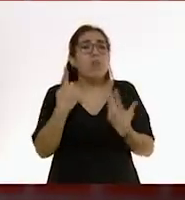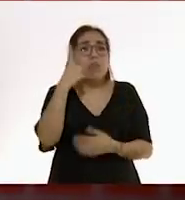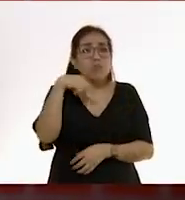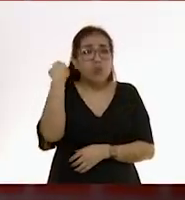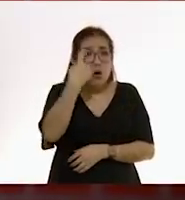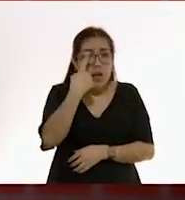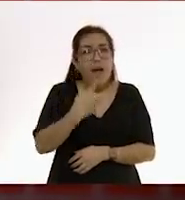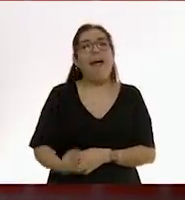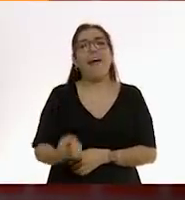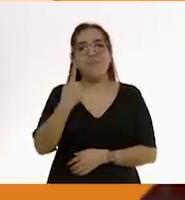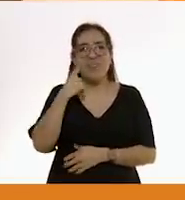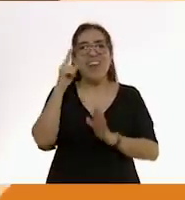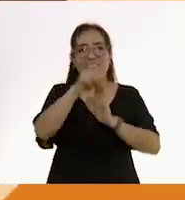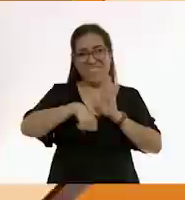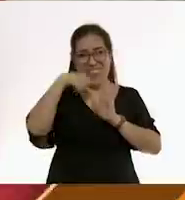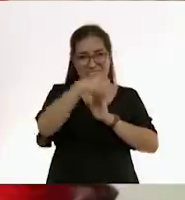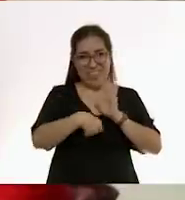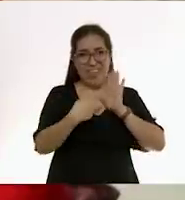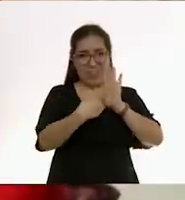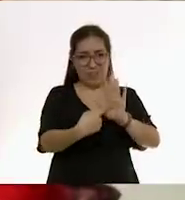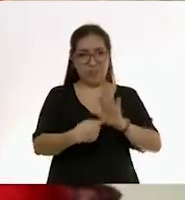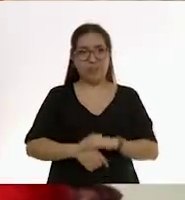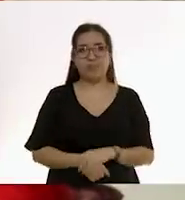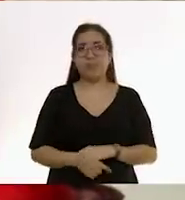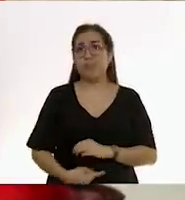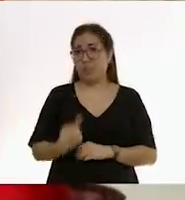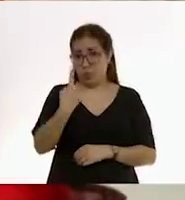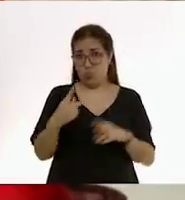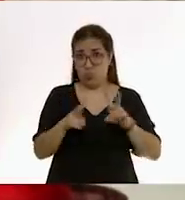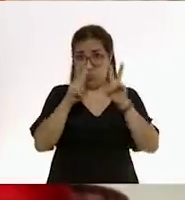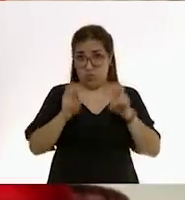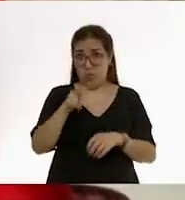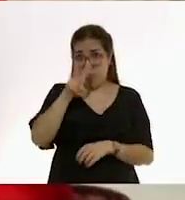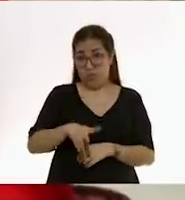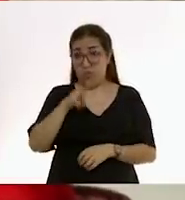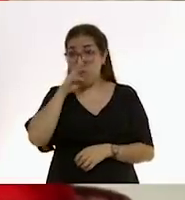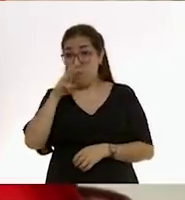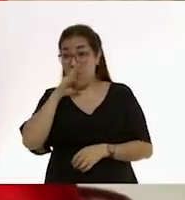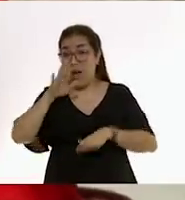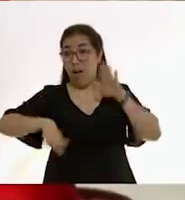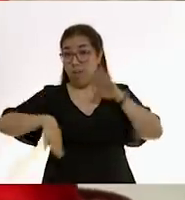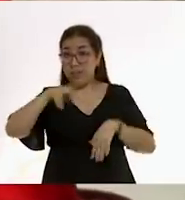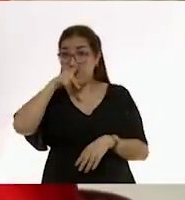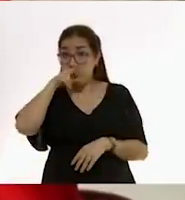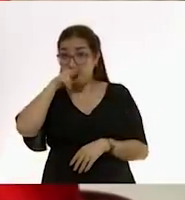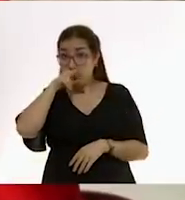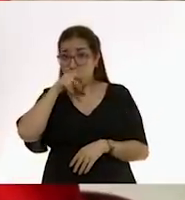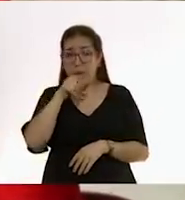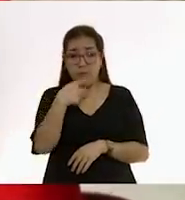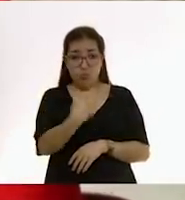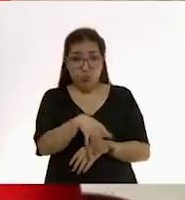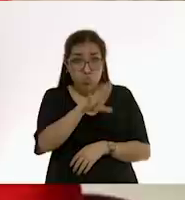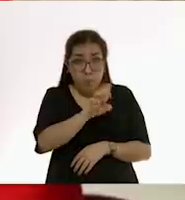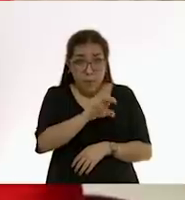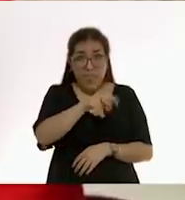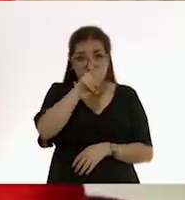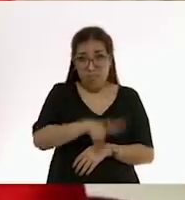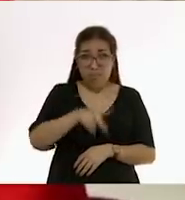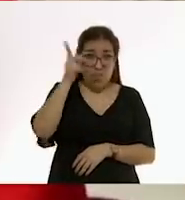encontraremos algunas respuestas. Uno de los temas que le preocupa mucho a las mamás es si sus hijos están durmiendo suficiente.